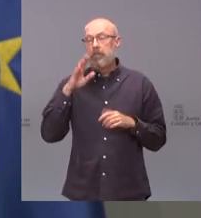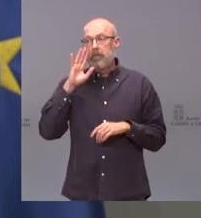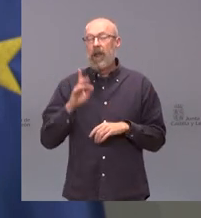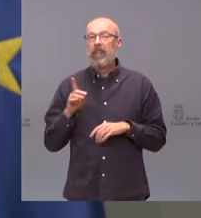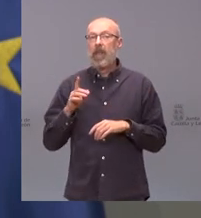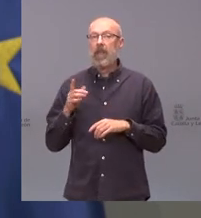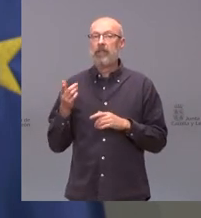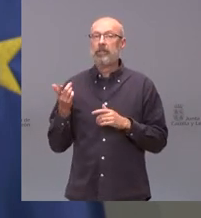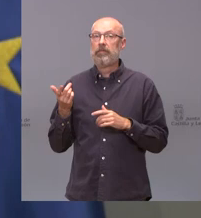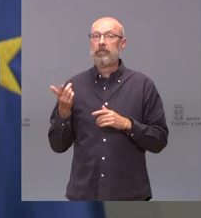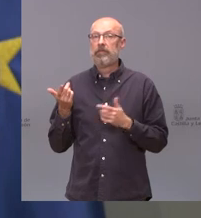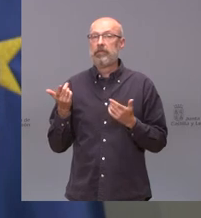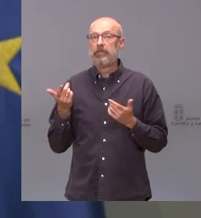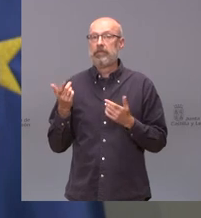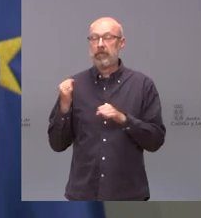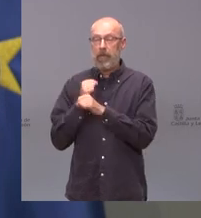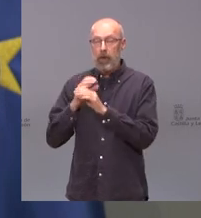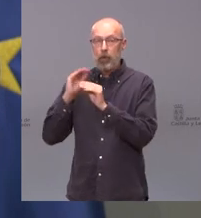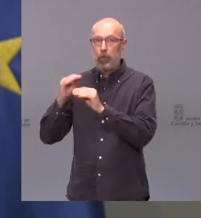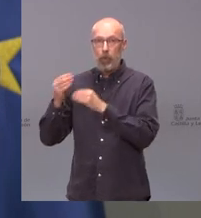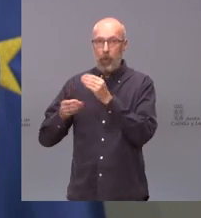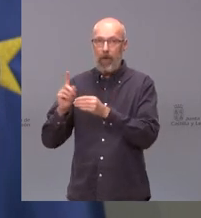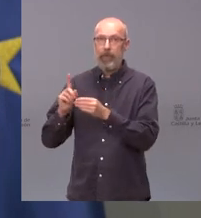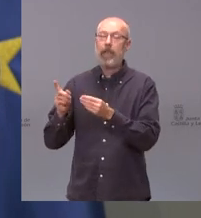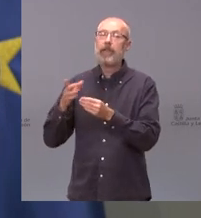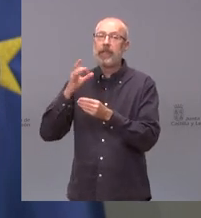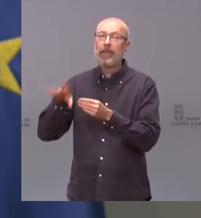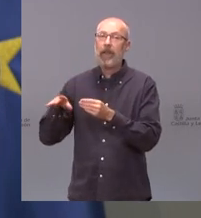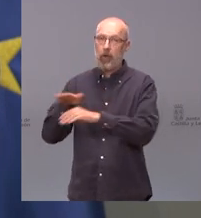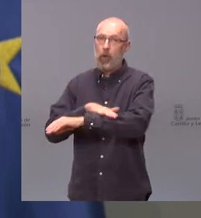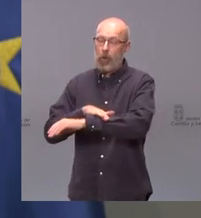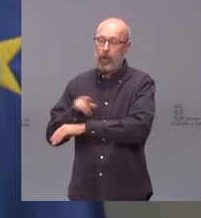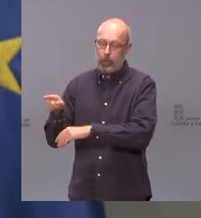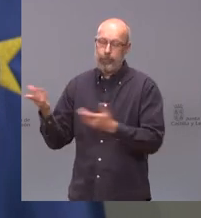está haciendo su tarea es el gobierno